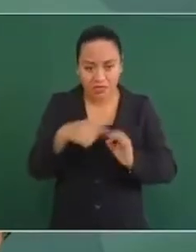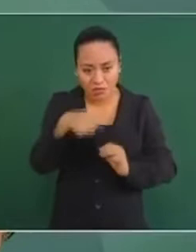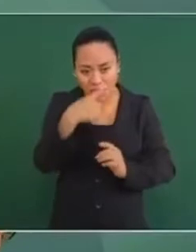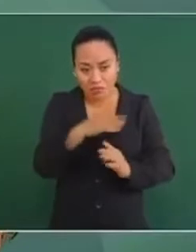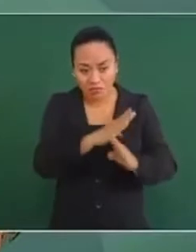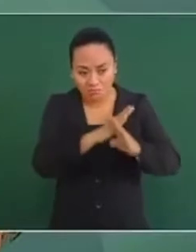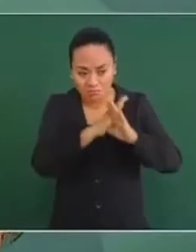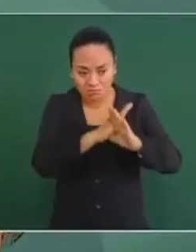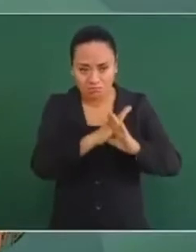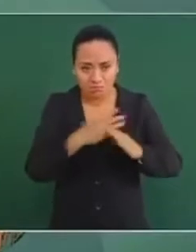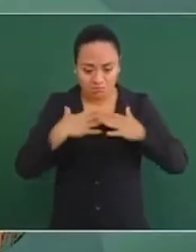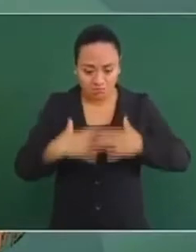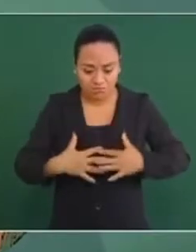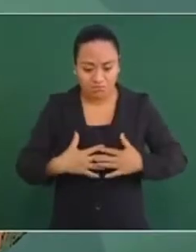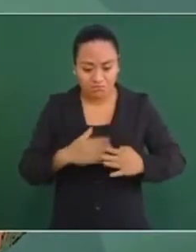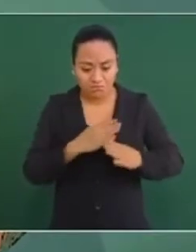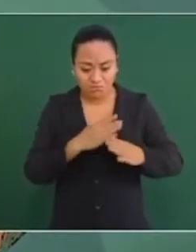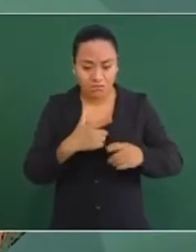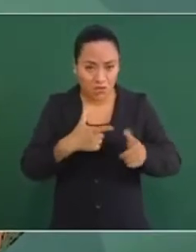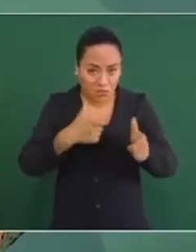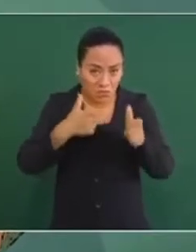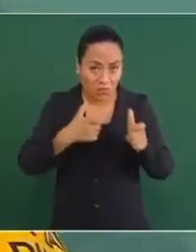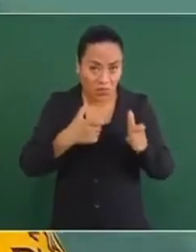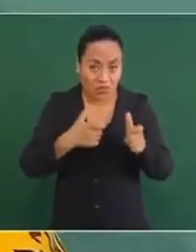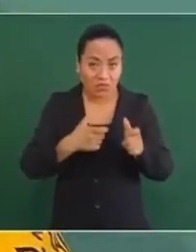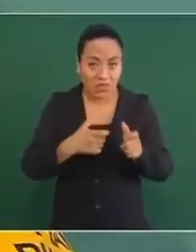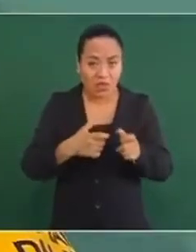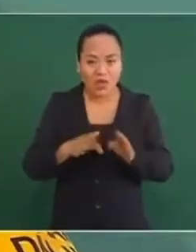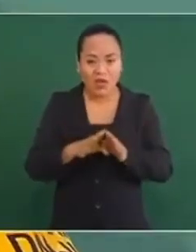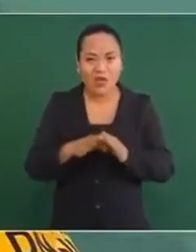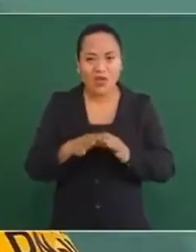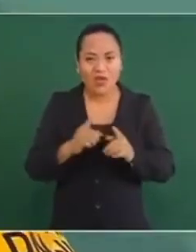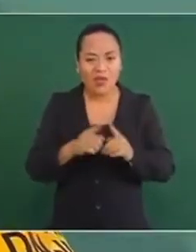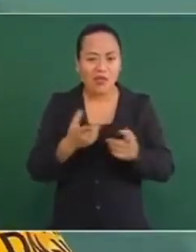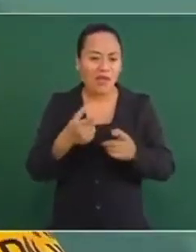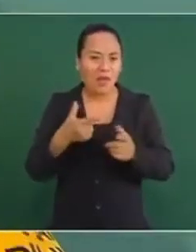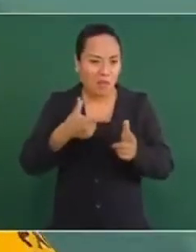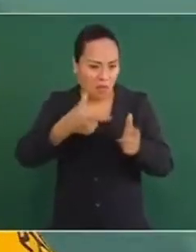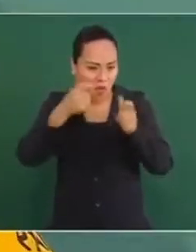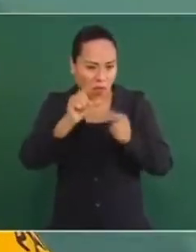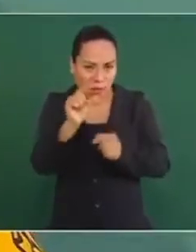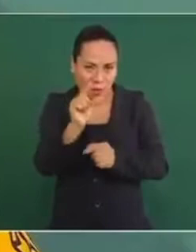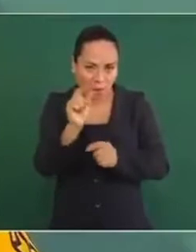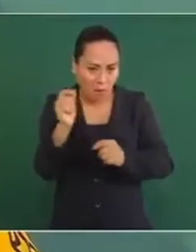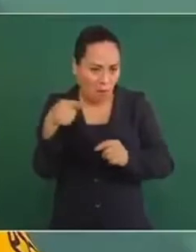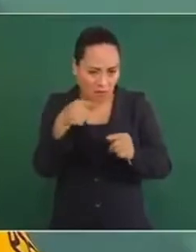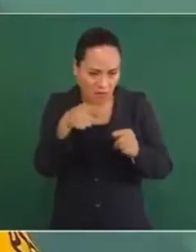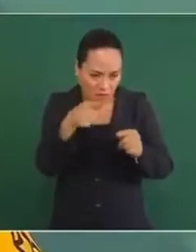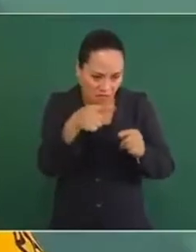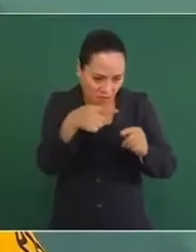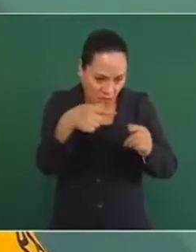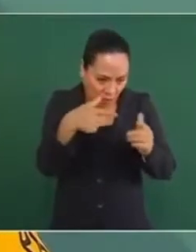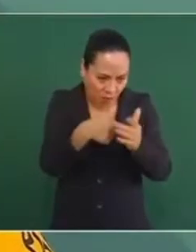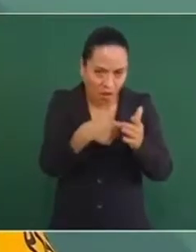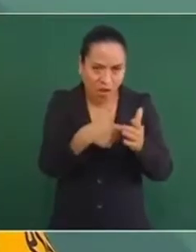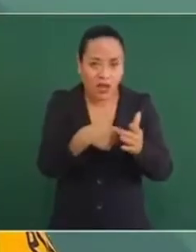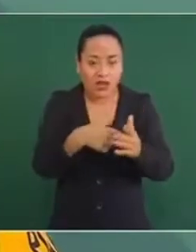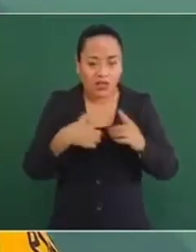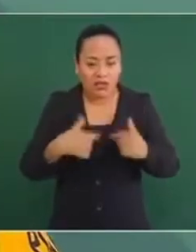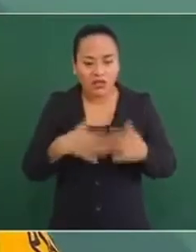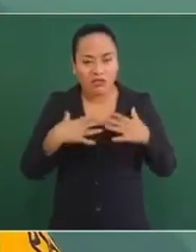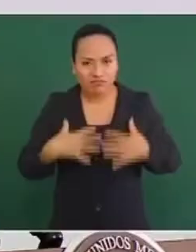chaleco para que sea eficiente. Me refiero a las placas balísticas con las que debe de contar